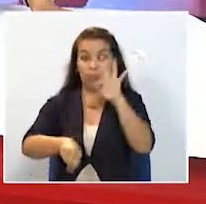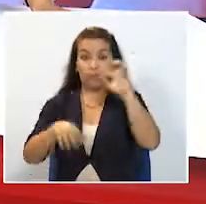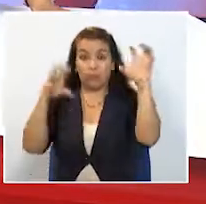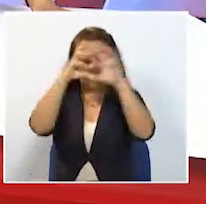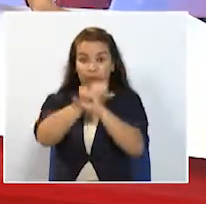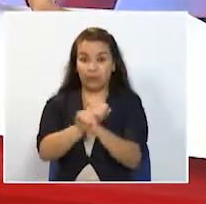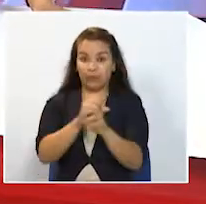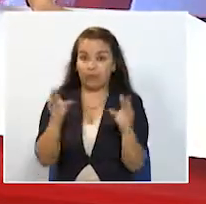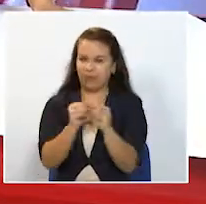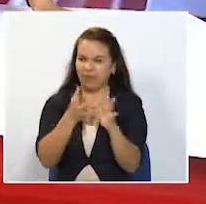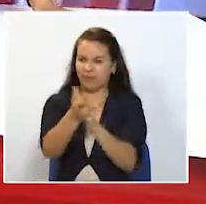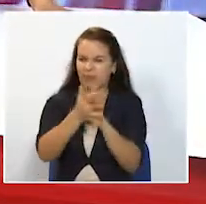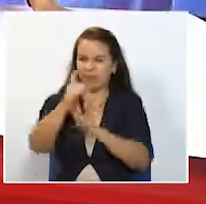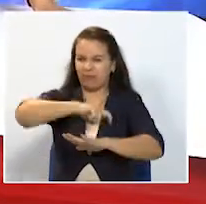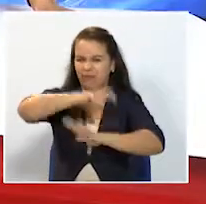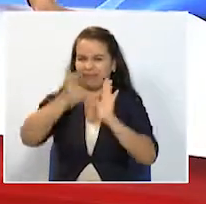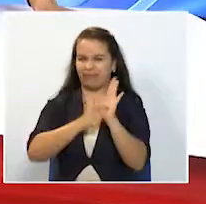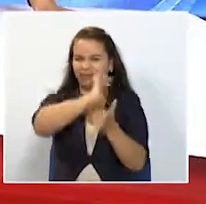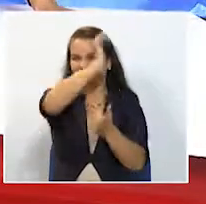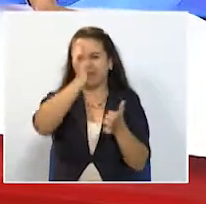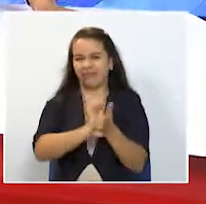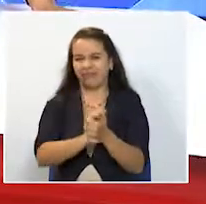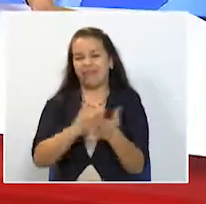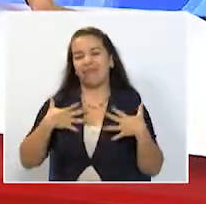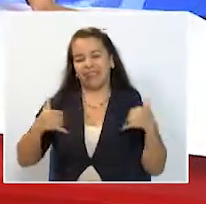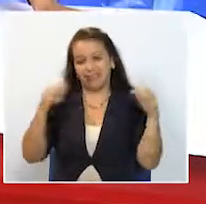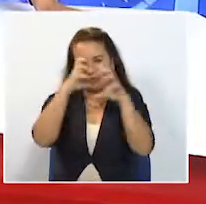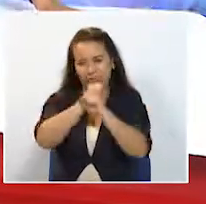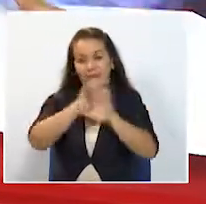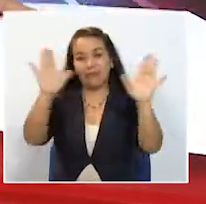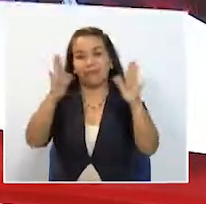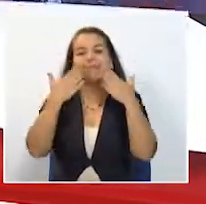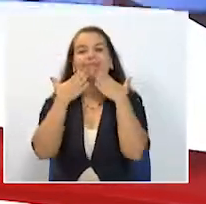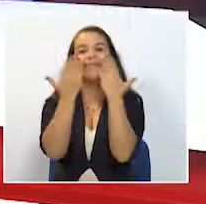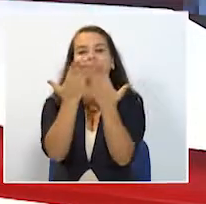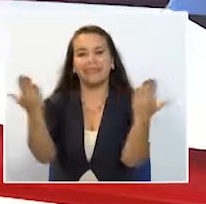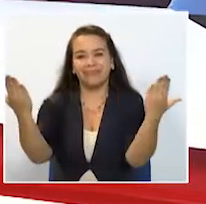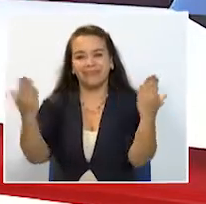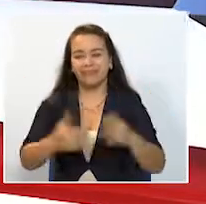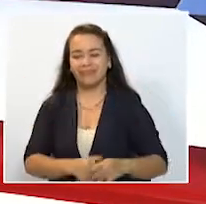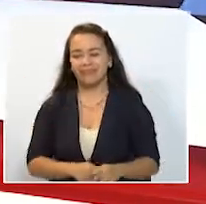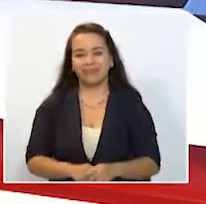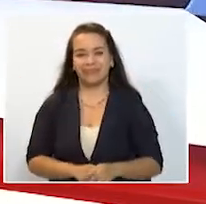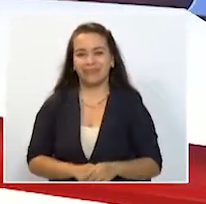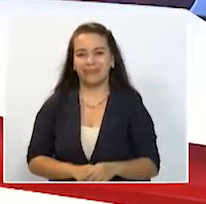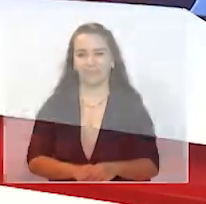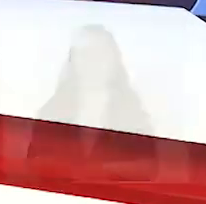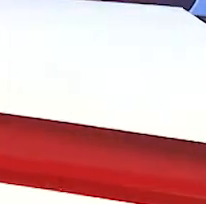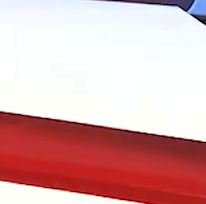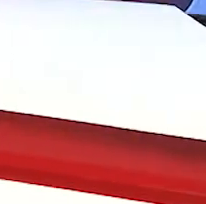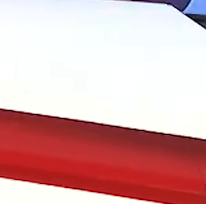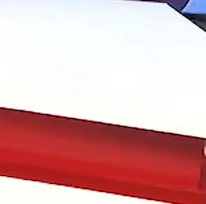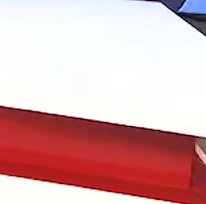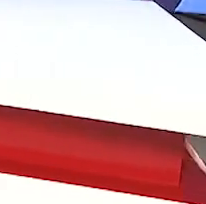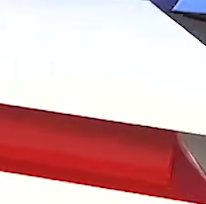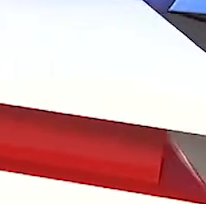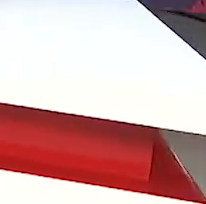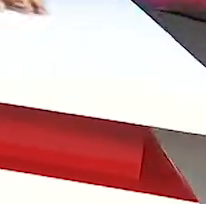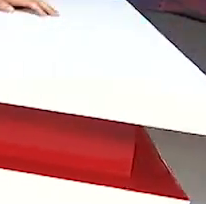punto de la noche con más información del Triángulo del Café que tengan una feliz noche feliz noche para todos muchas gracias nos